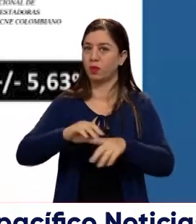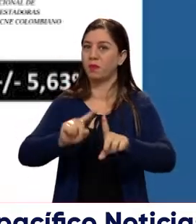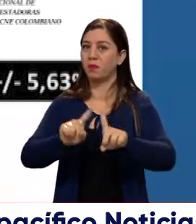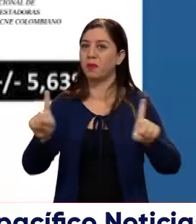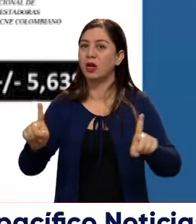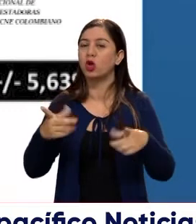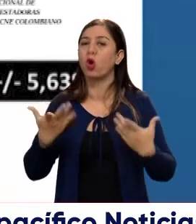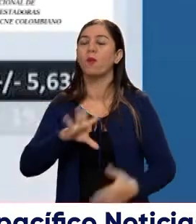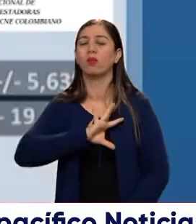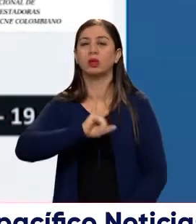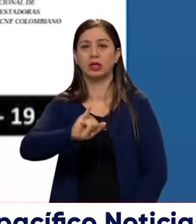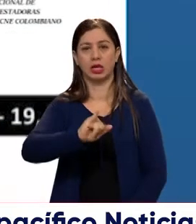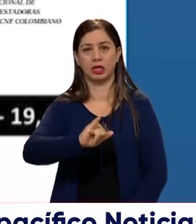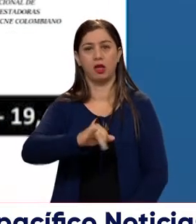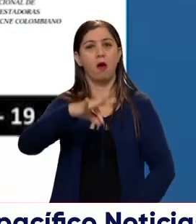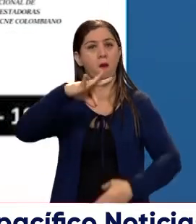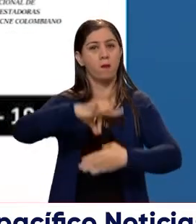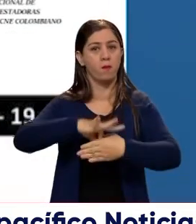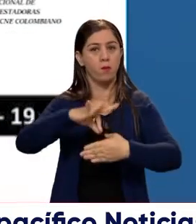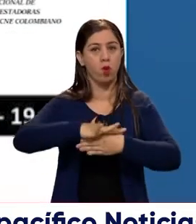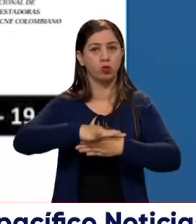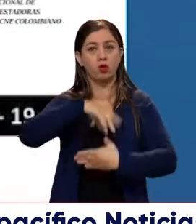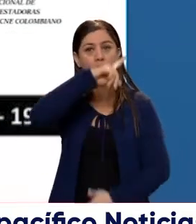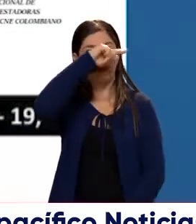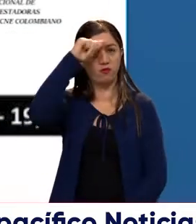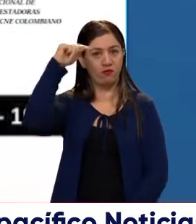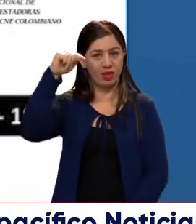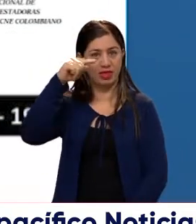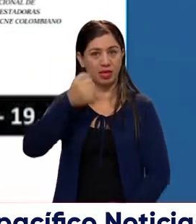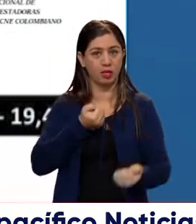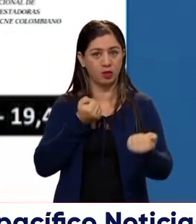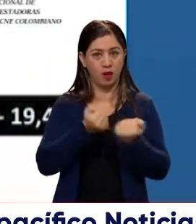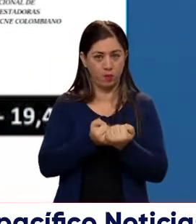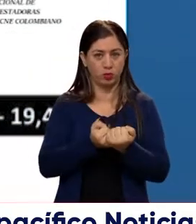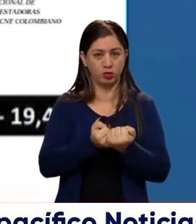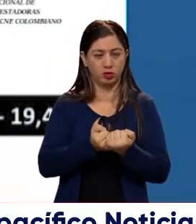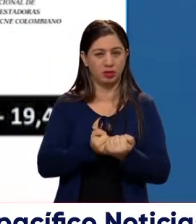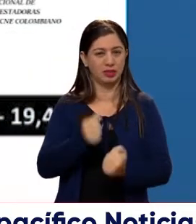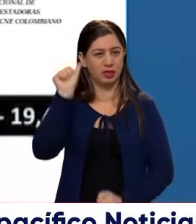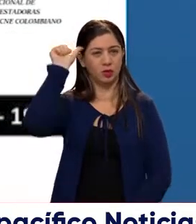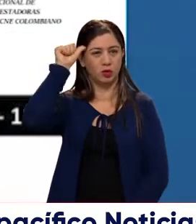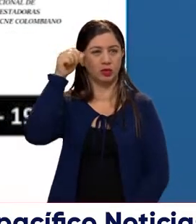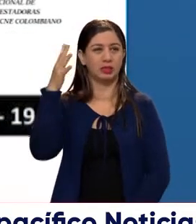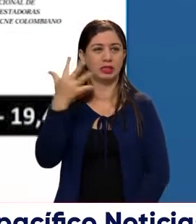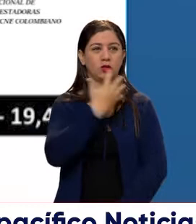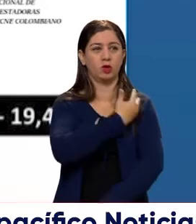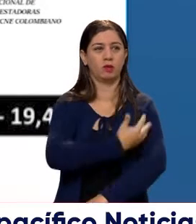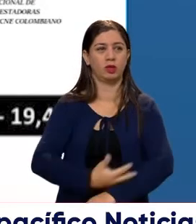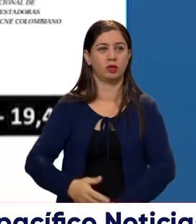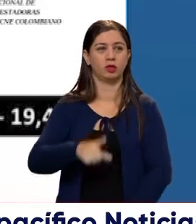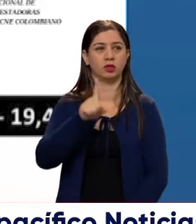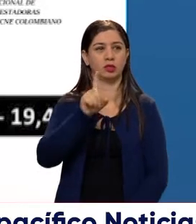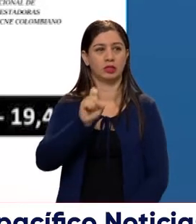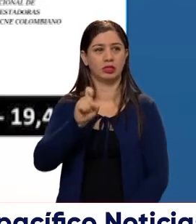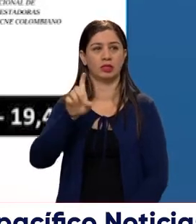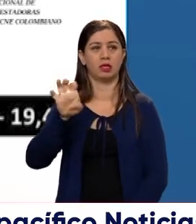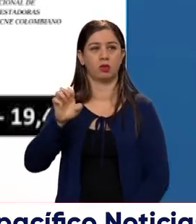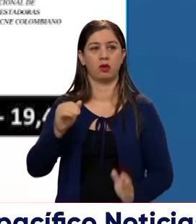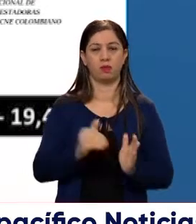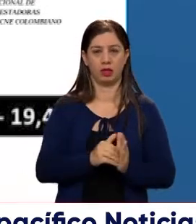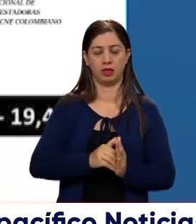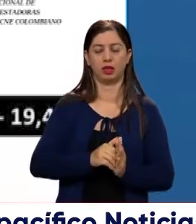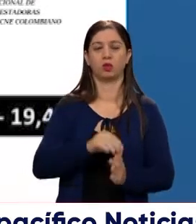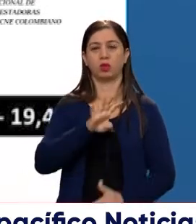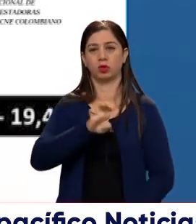el área de Cali. Los votos de Federico Gutiérrez, 5 millones, recuerden ustedes 69.448, se